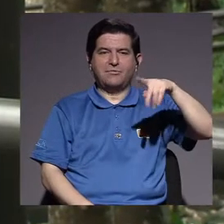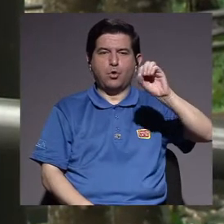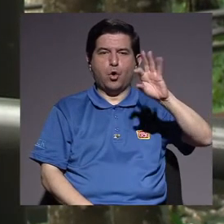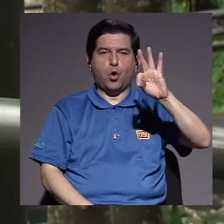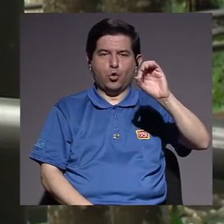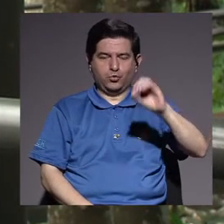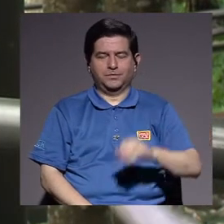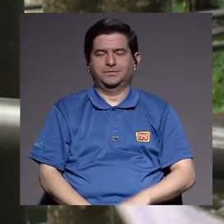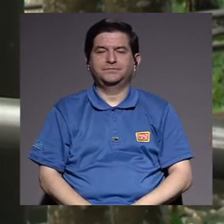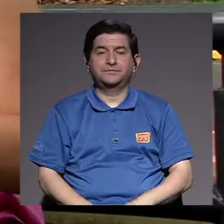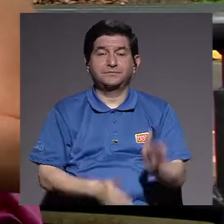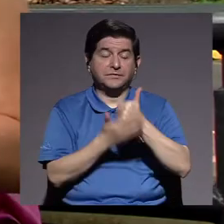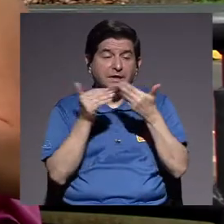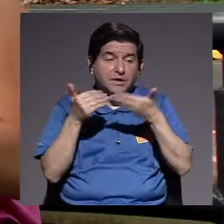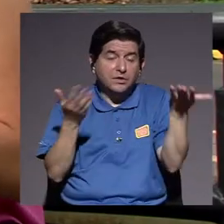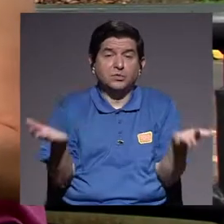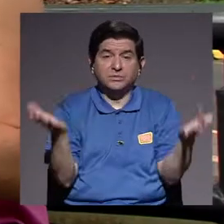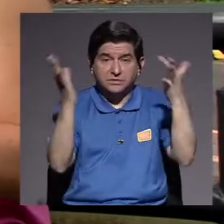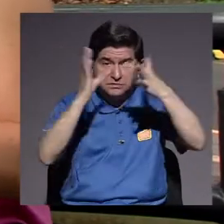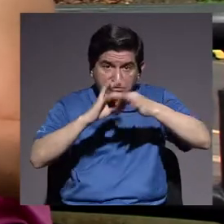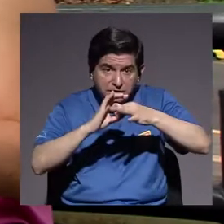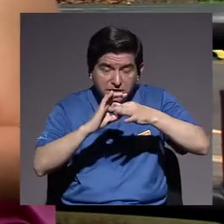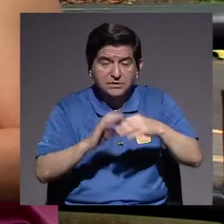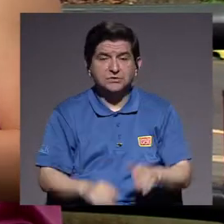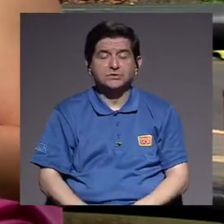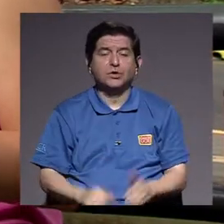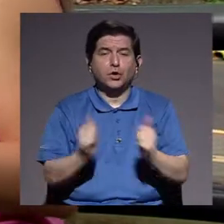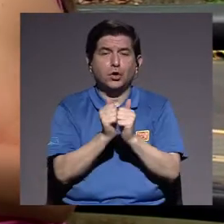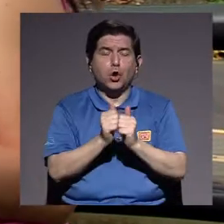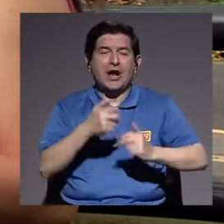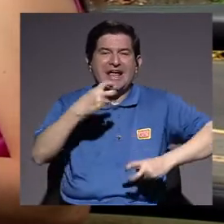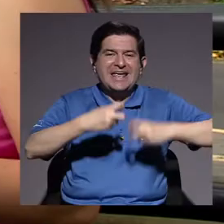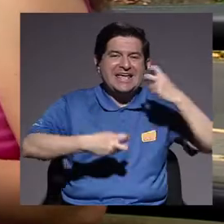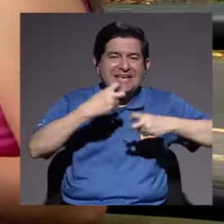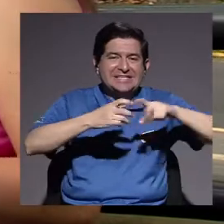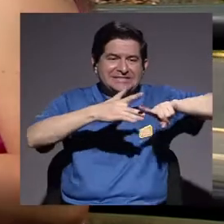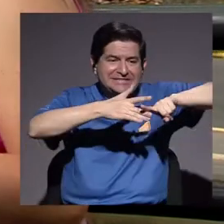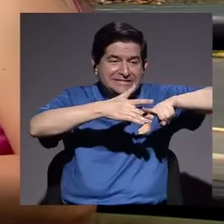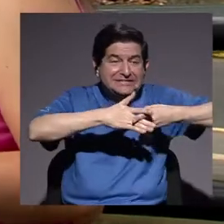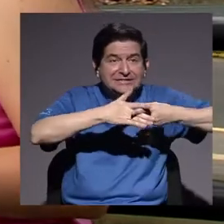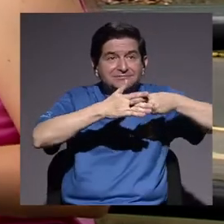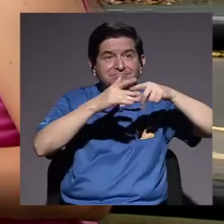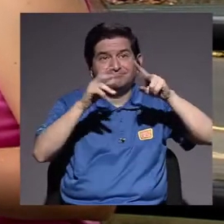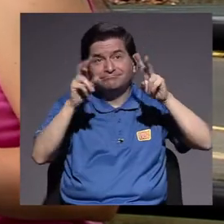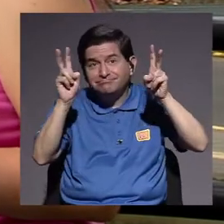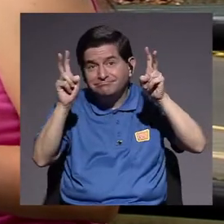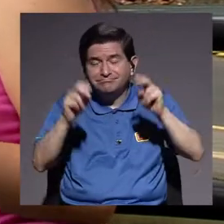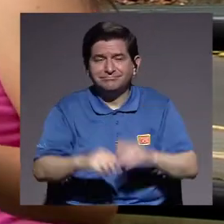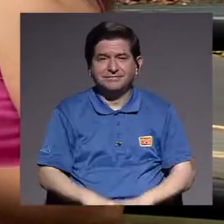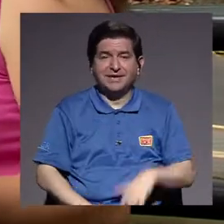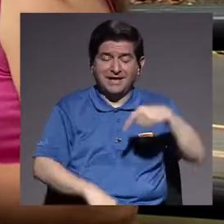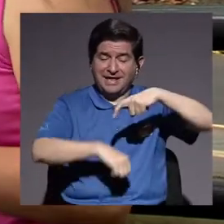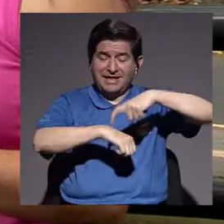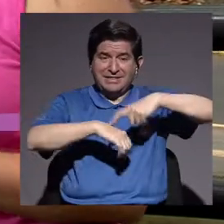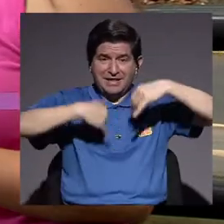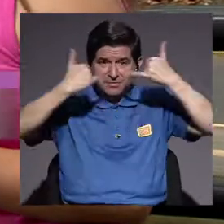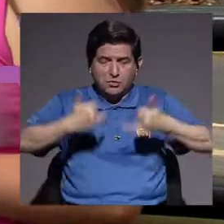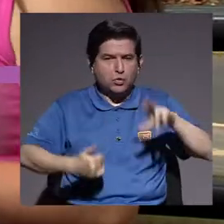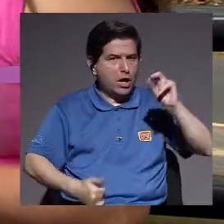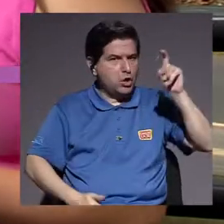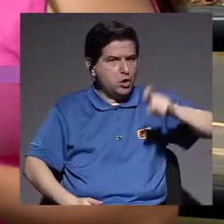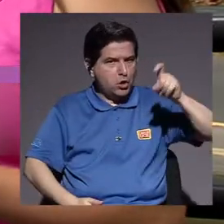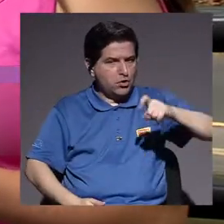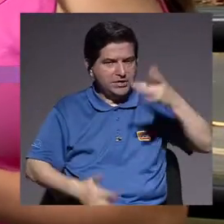acerca de algunos aspectos relacionados con la crisis originada, por decirlo así, en esta época, no